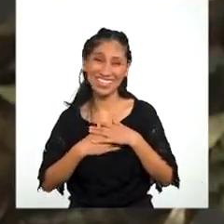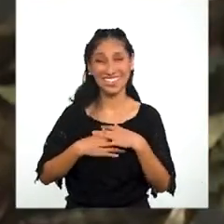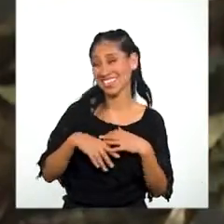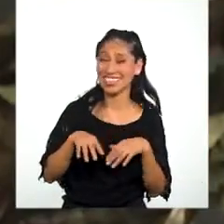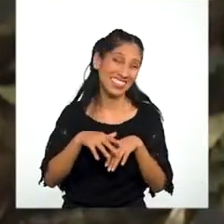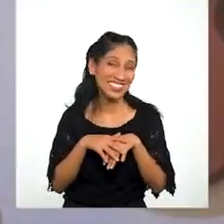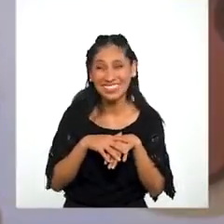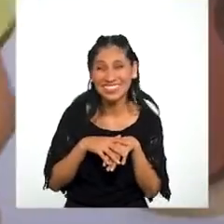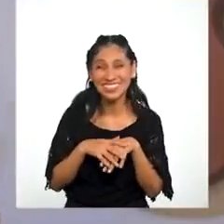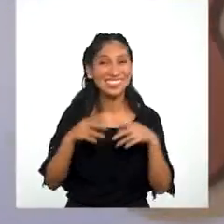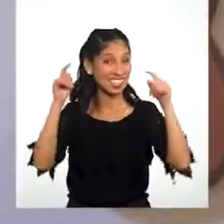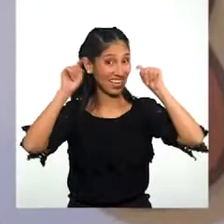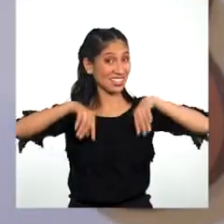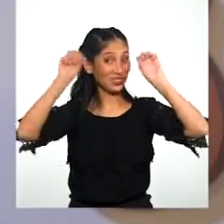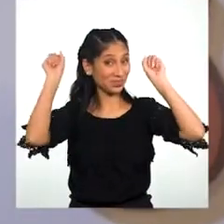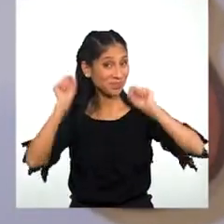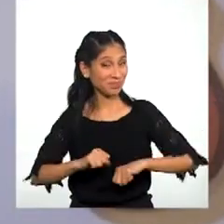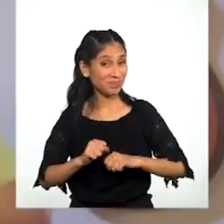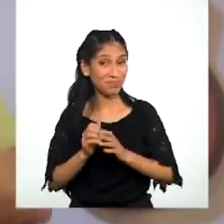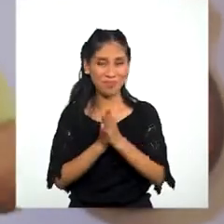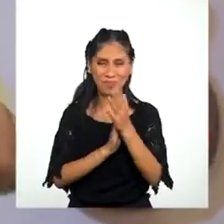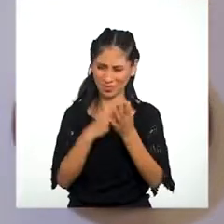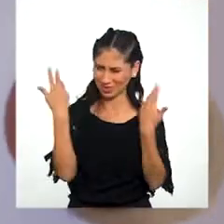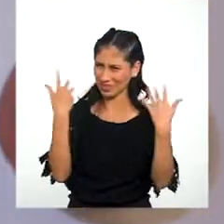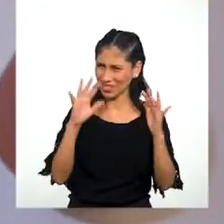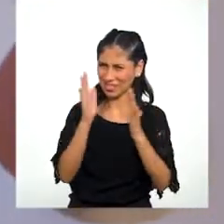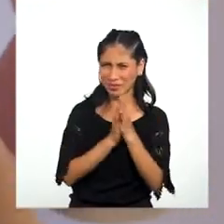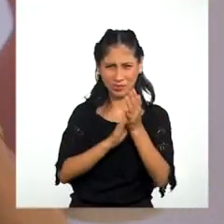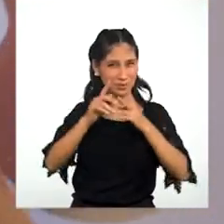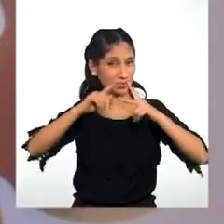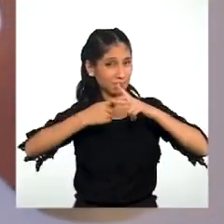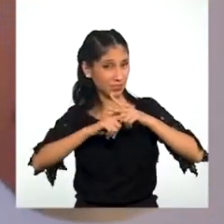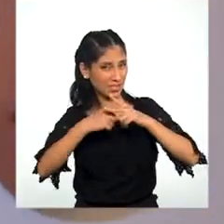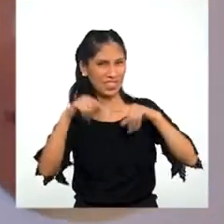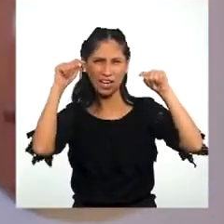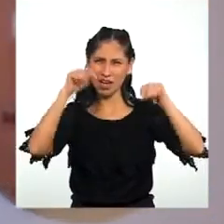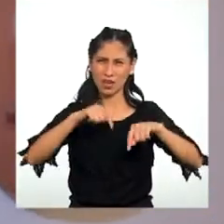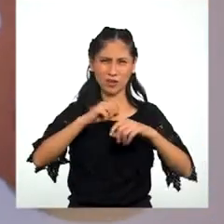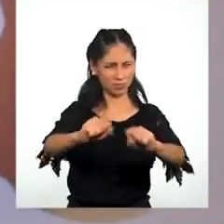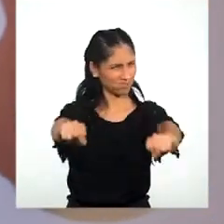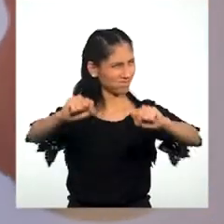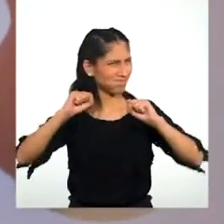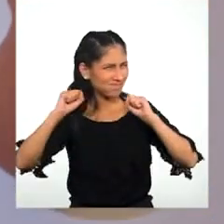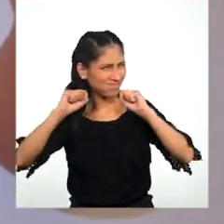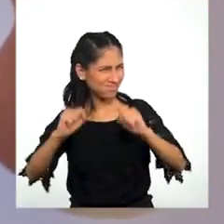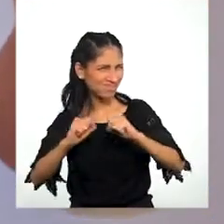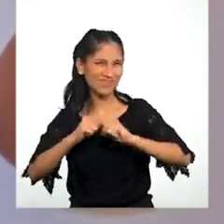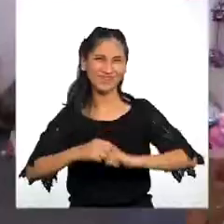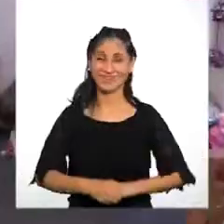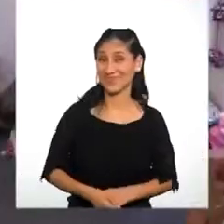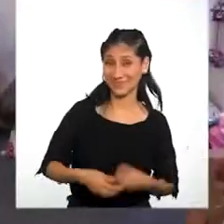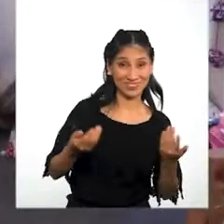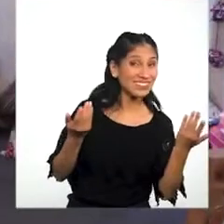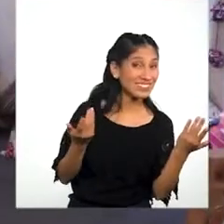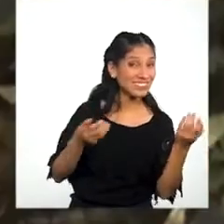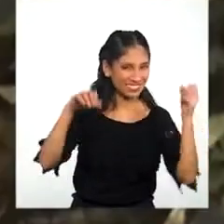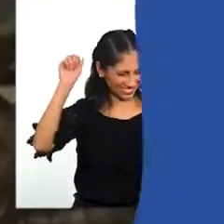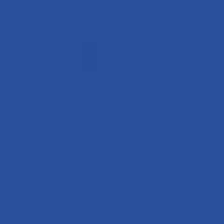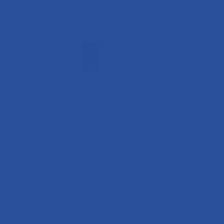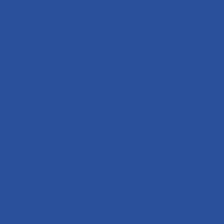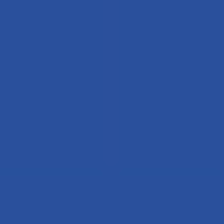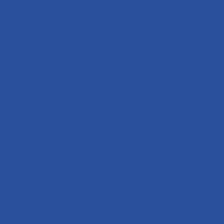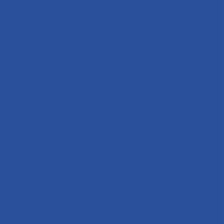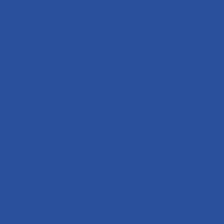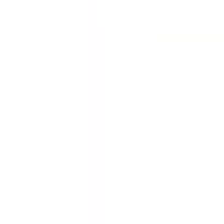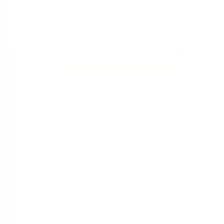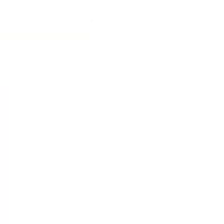Ahora sí Estamos listos para comenzar el día Con mucha energía de estrellas ¡Chirrí!